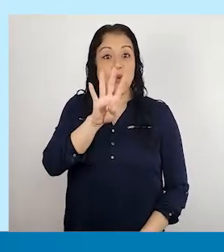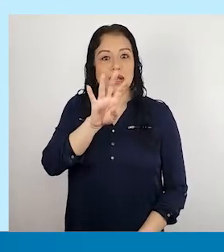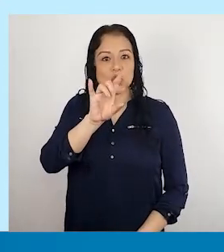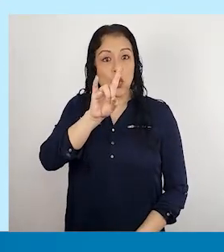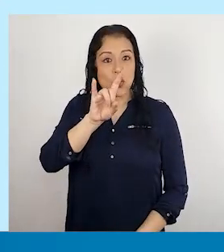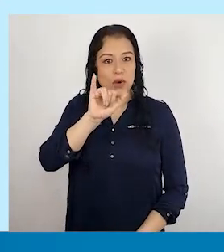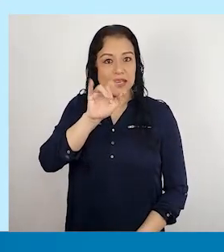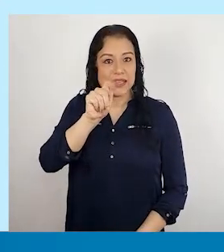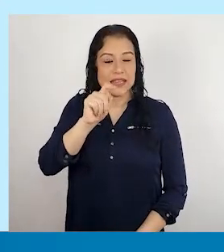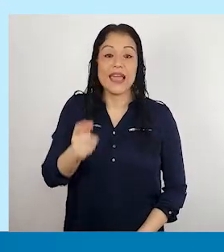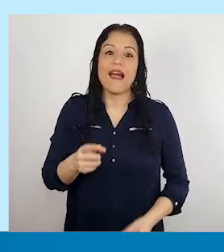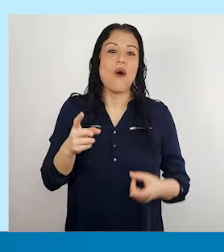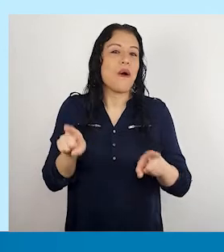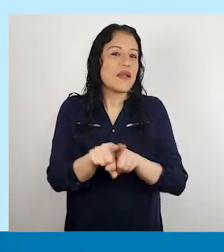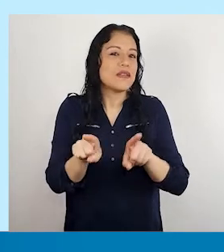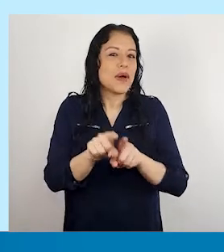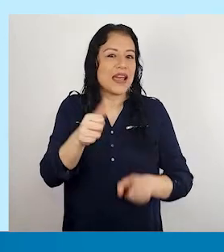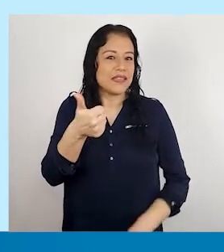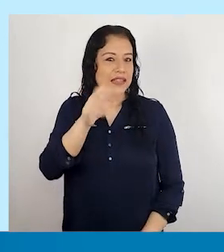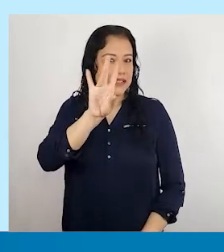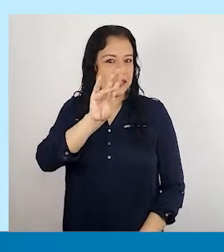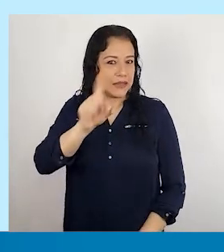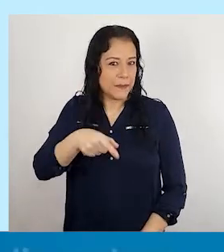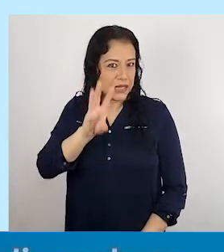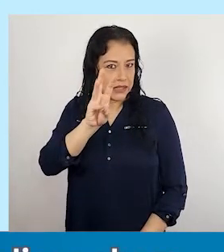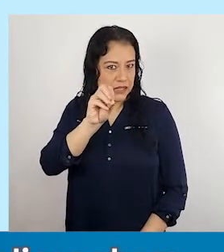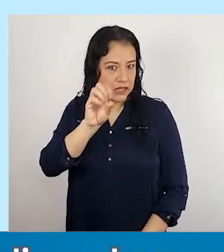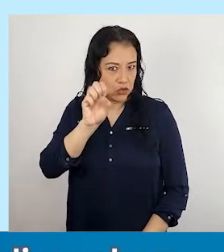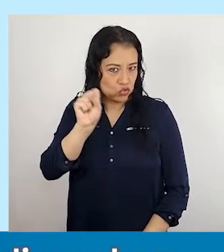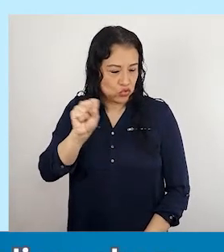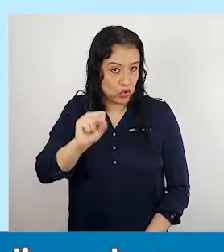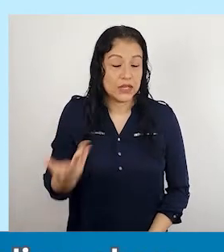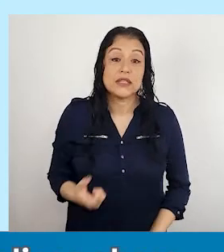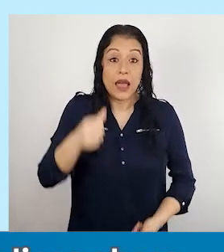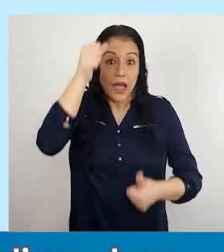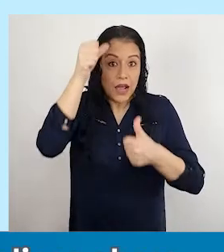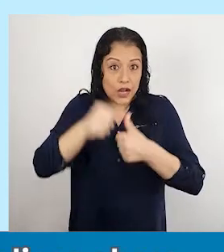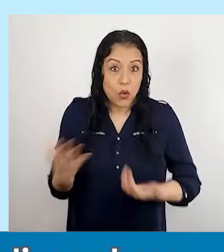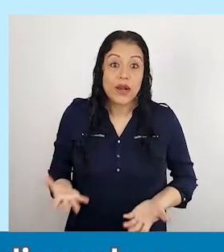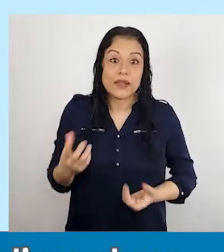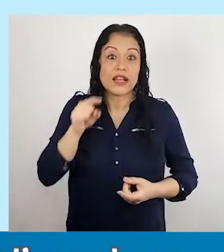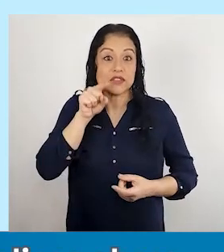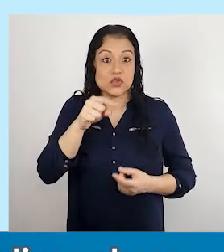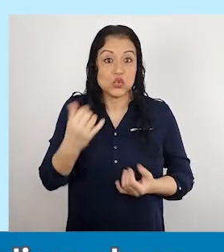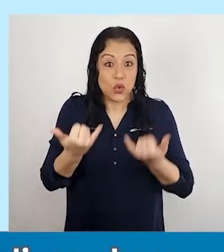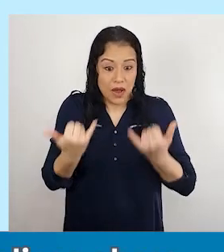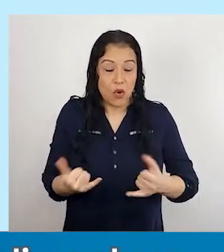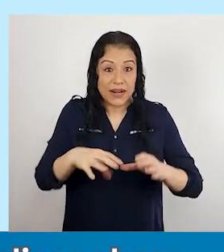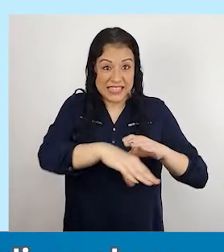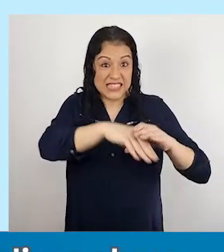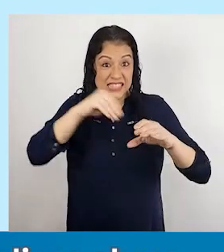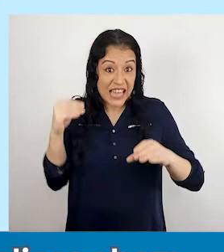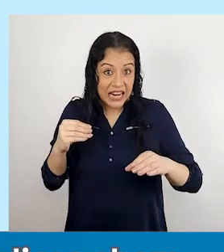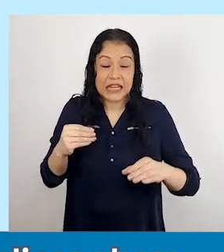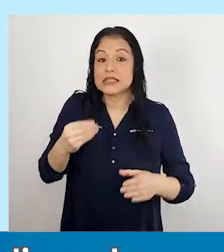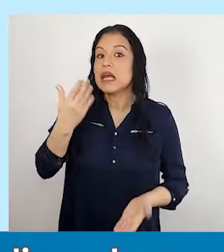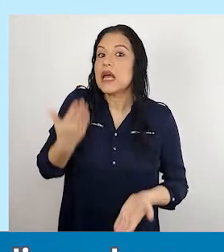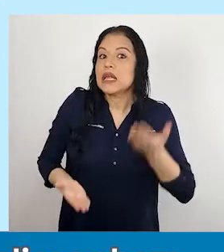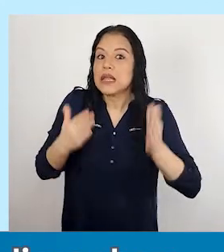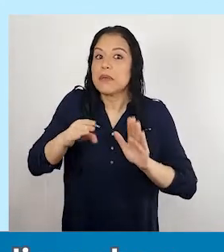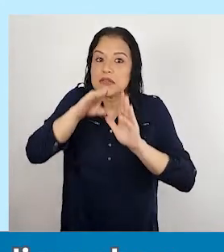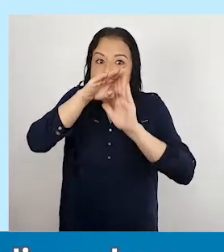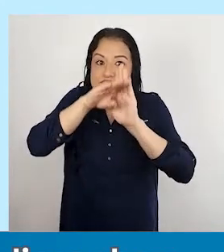o 17.600 soles de tu fondo. Recuerda que toda disposición de dinero que realices ahora